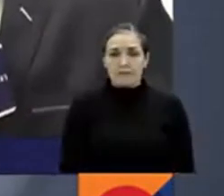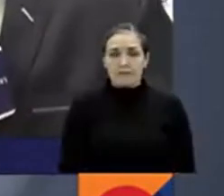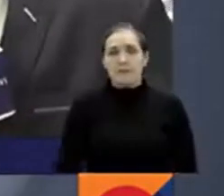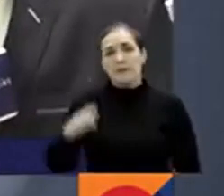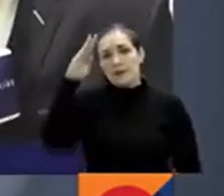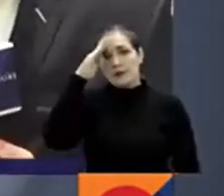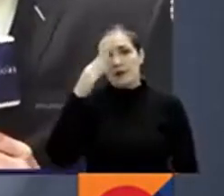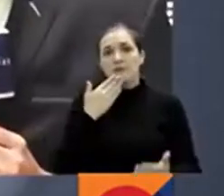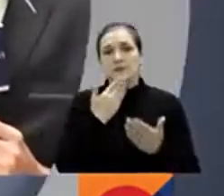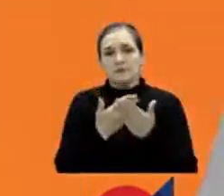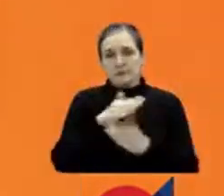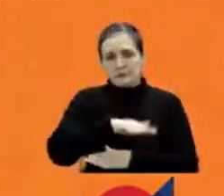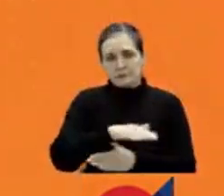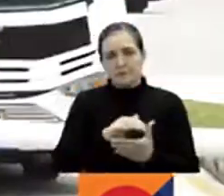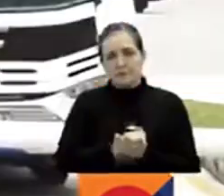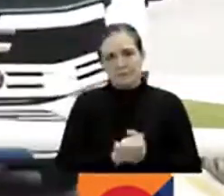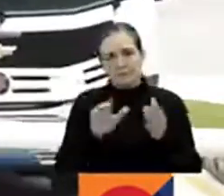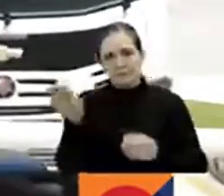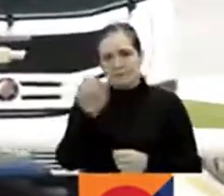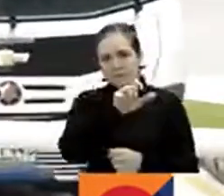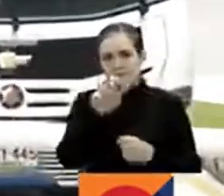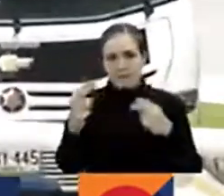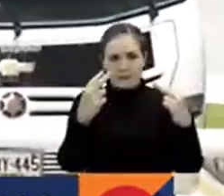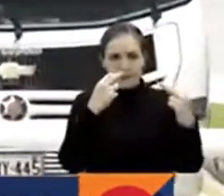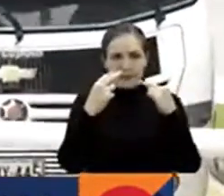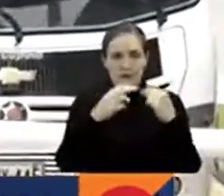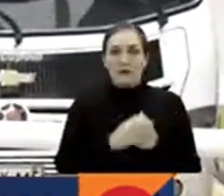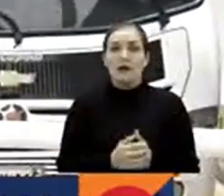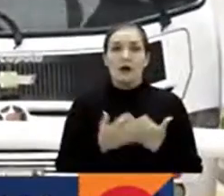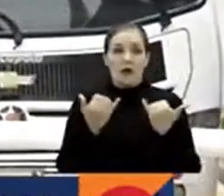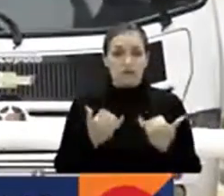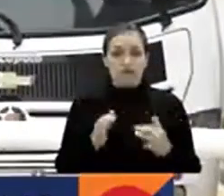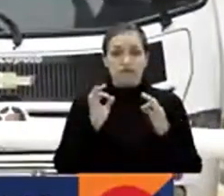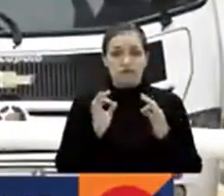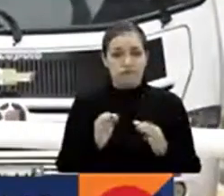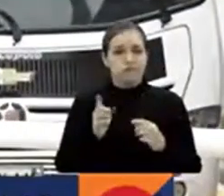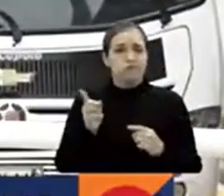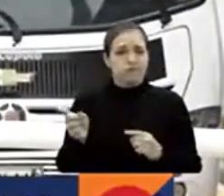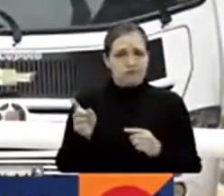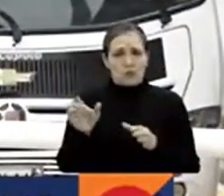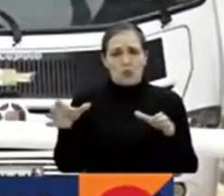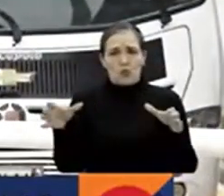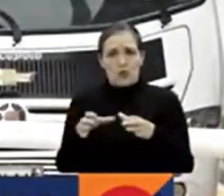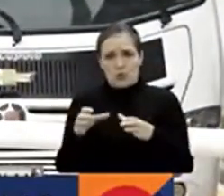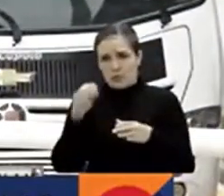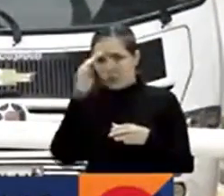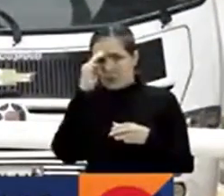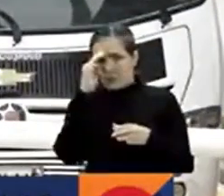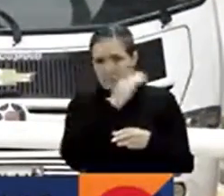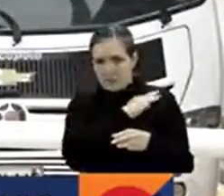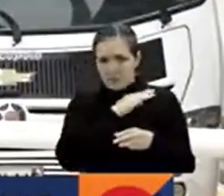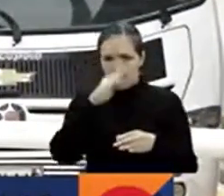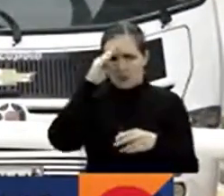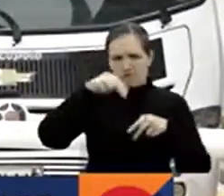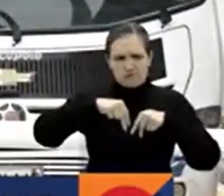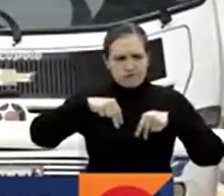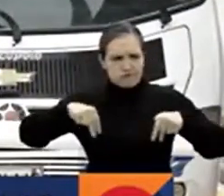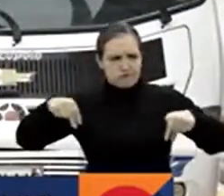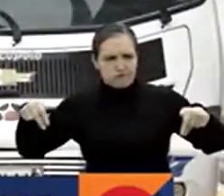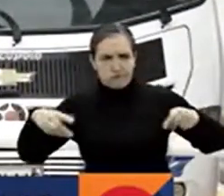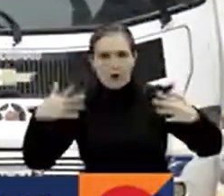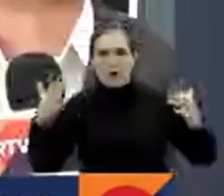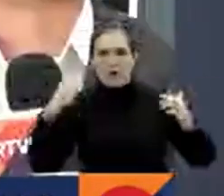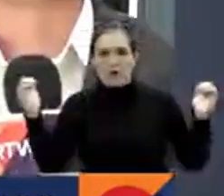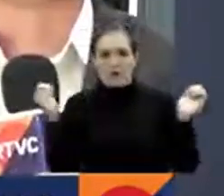Hola Carlos, cordial saludo para usted y para todos los televidentes. Pese a que hay presencia permanente de la Fuerza Pública en la trucada de la costa caribe colombiana, las